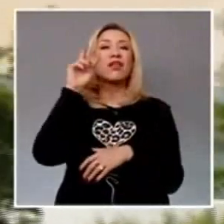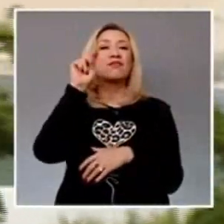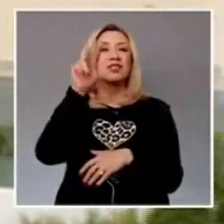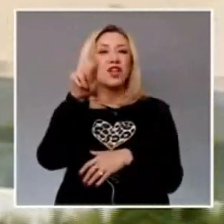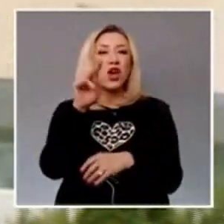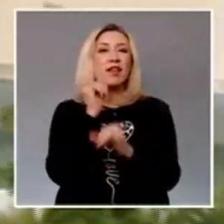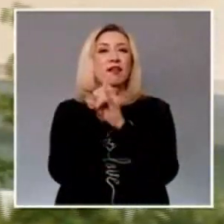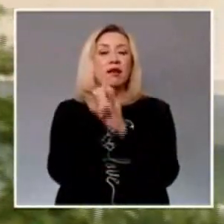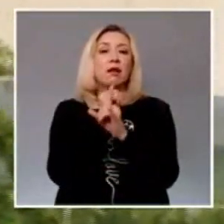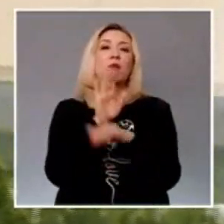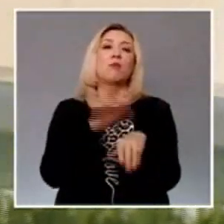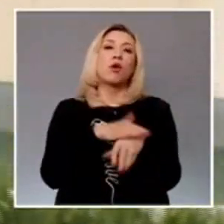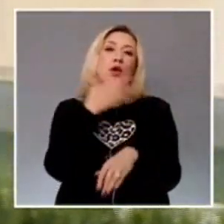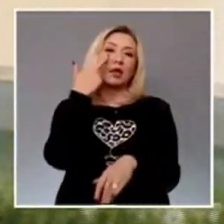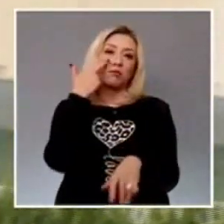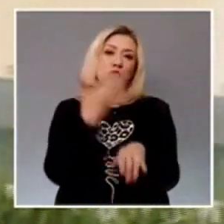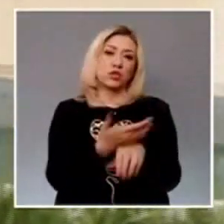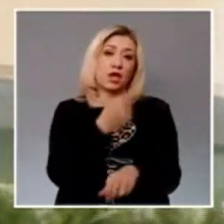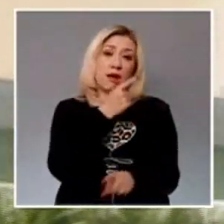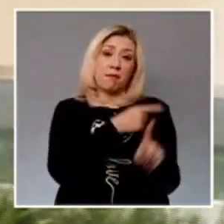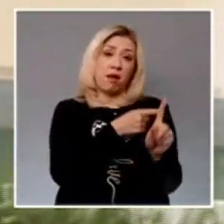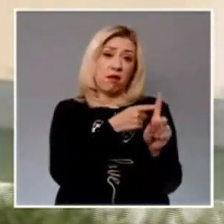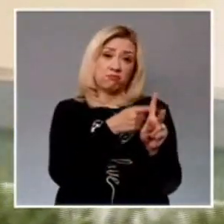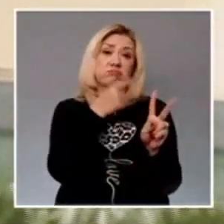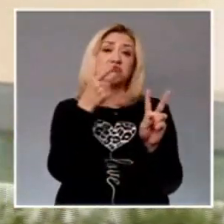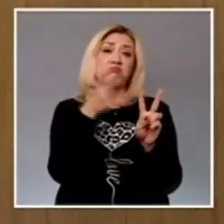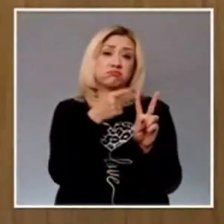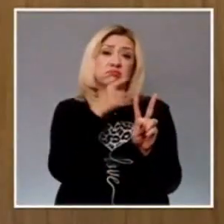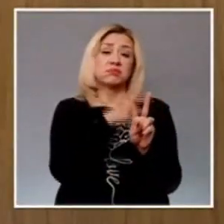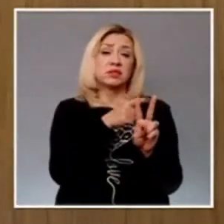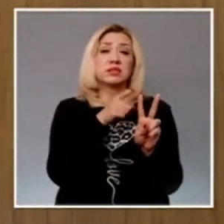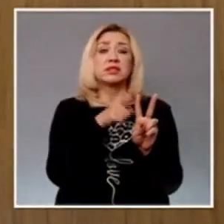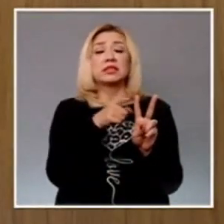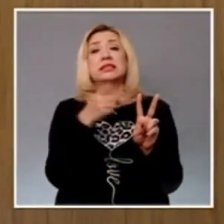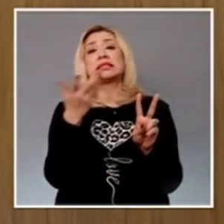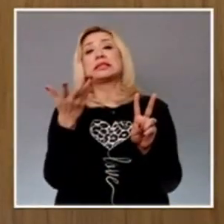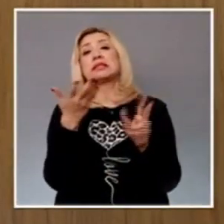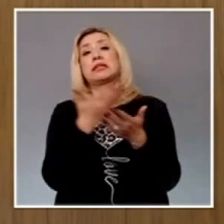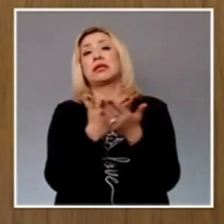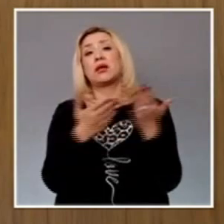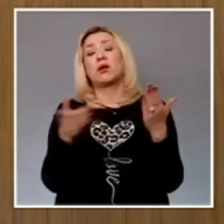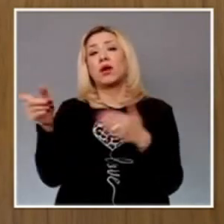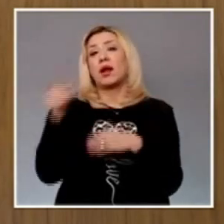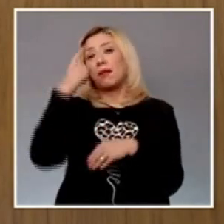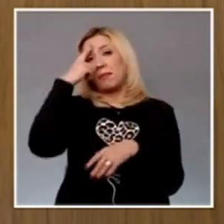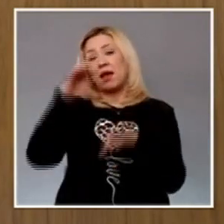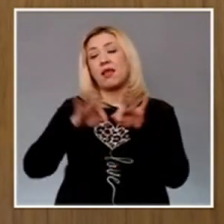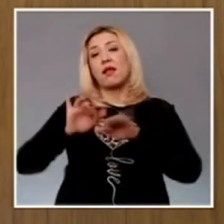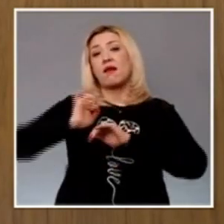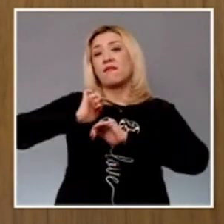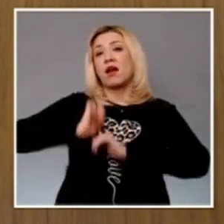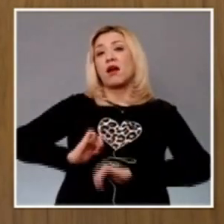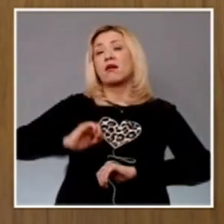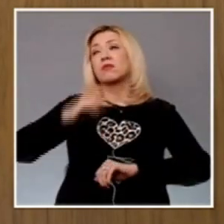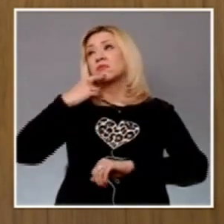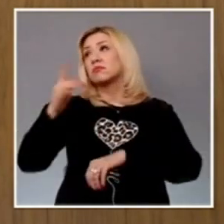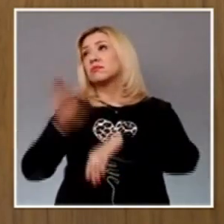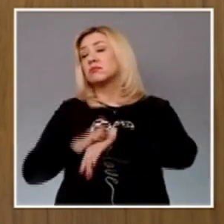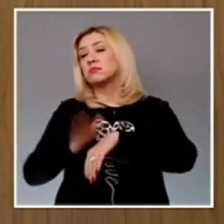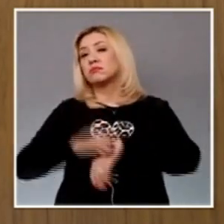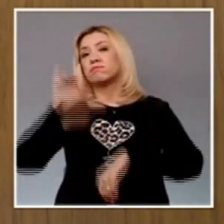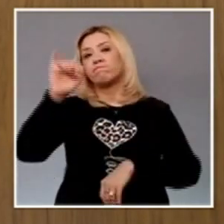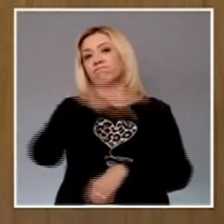juez de distrito, César Humberto Valles Iza, dio vista a la Secretaría del Trabajo al constatar la existencia de una subcontratación de personal